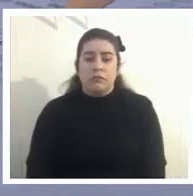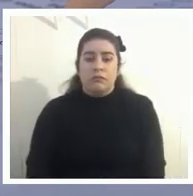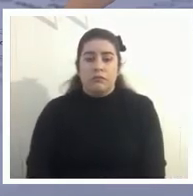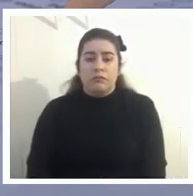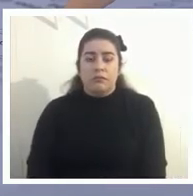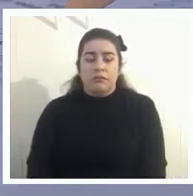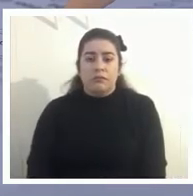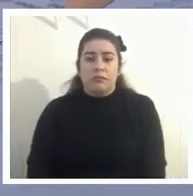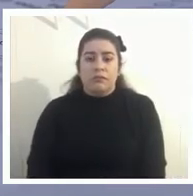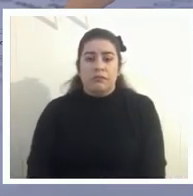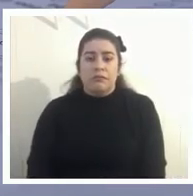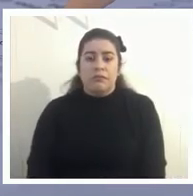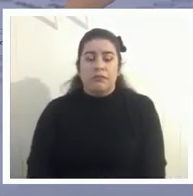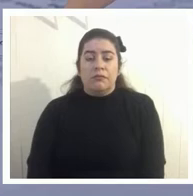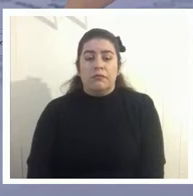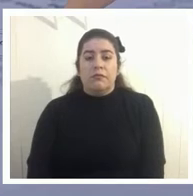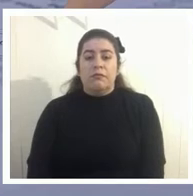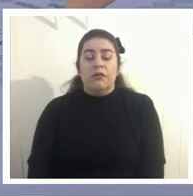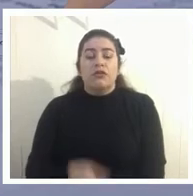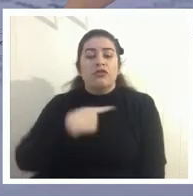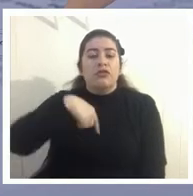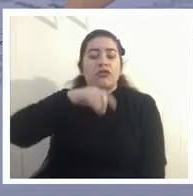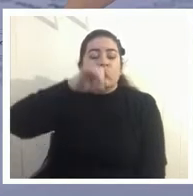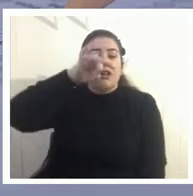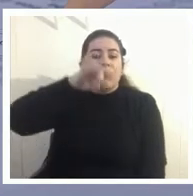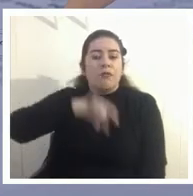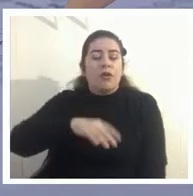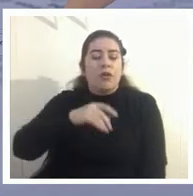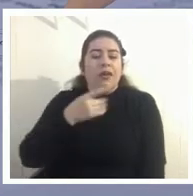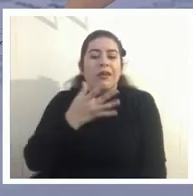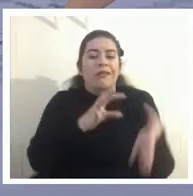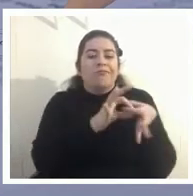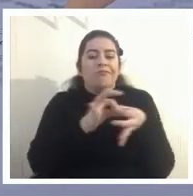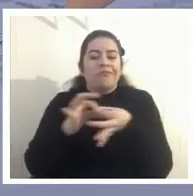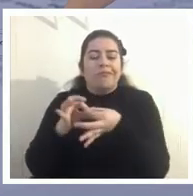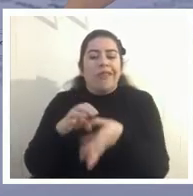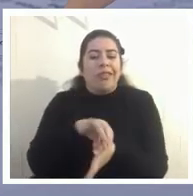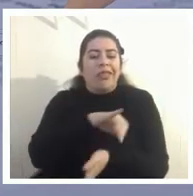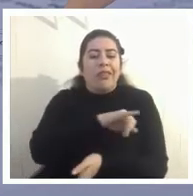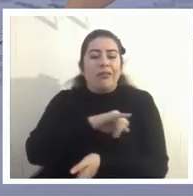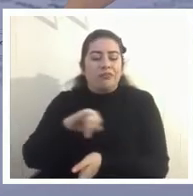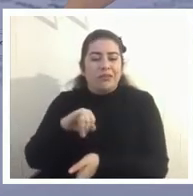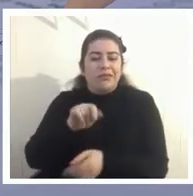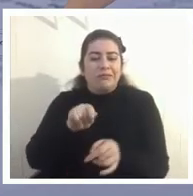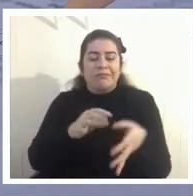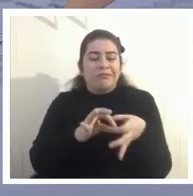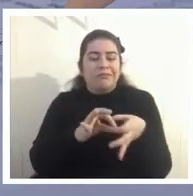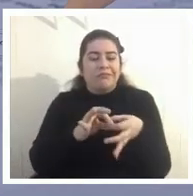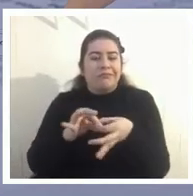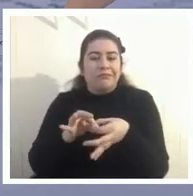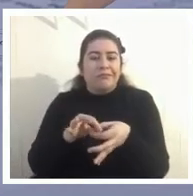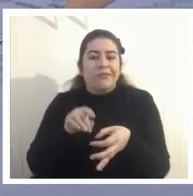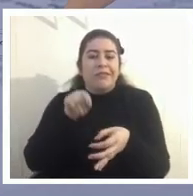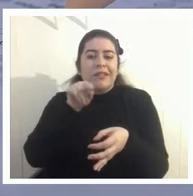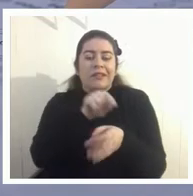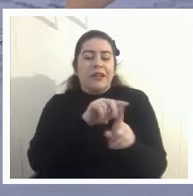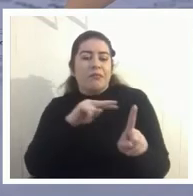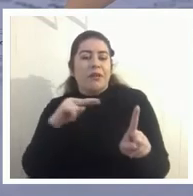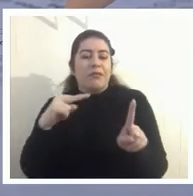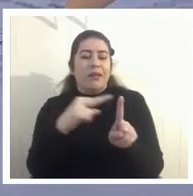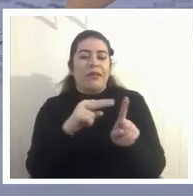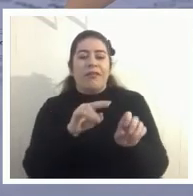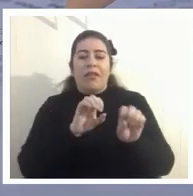así que sabemos bien cuáles son las consecuencias de esta perspectiva de la educación